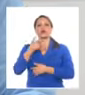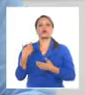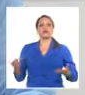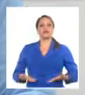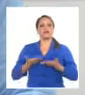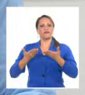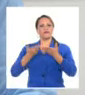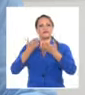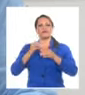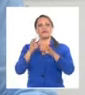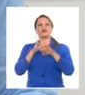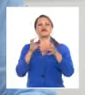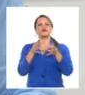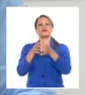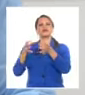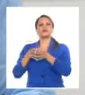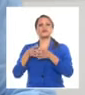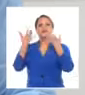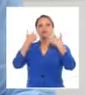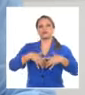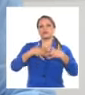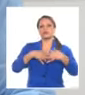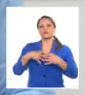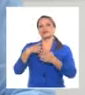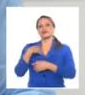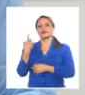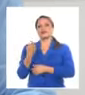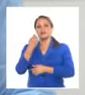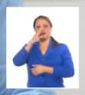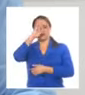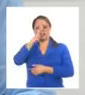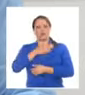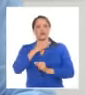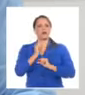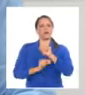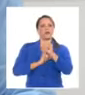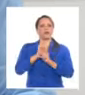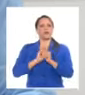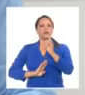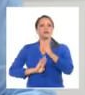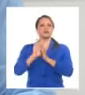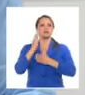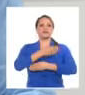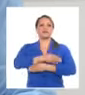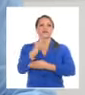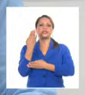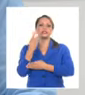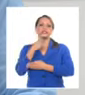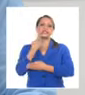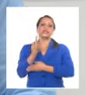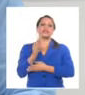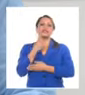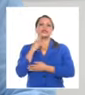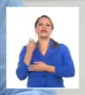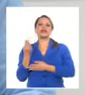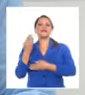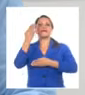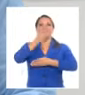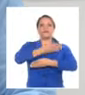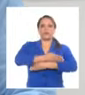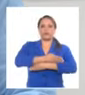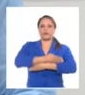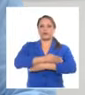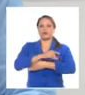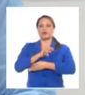movimiento productivo que necesitamos para poder superar las limitaciones que nos impone el bloqueo y continuar